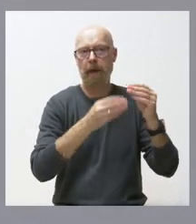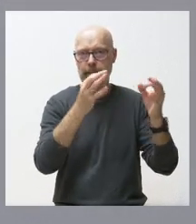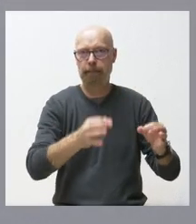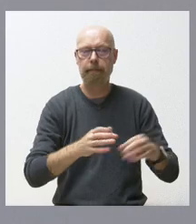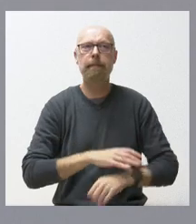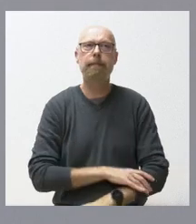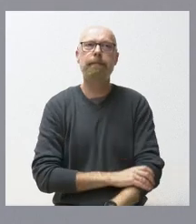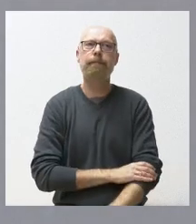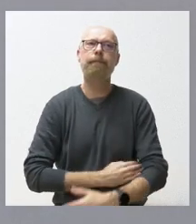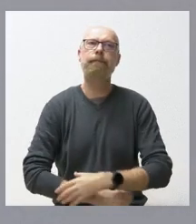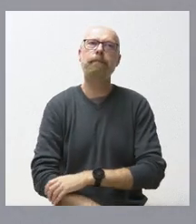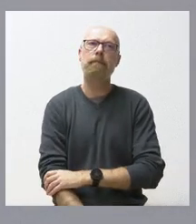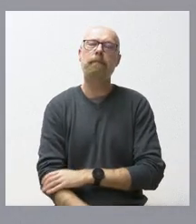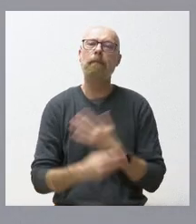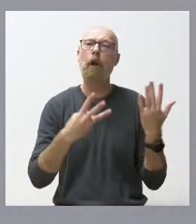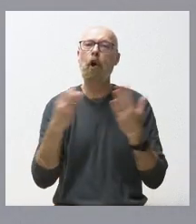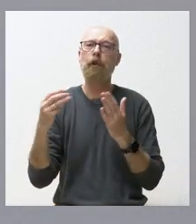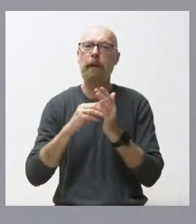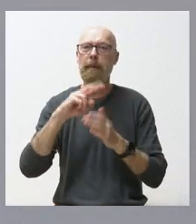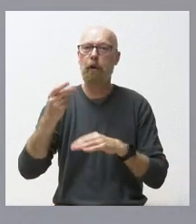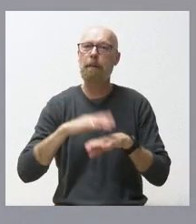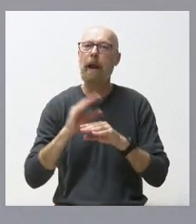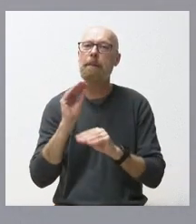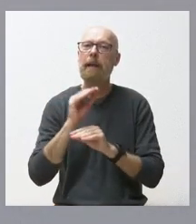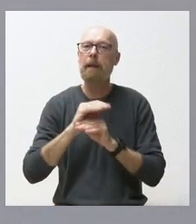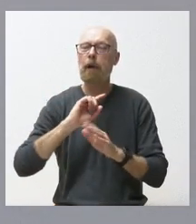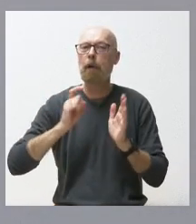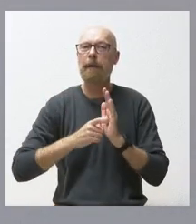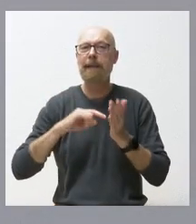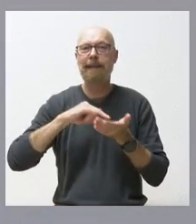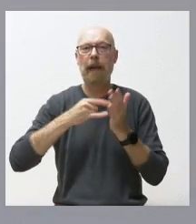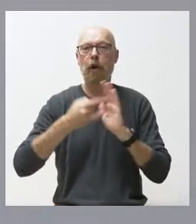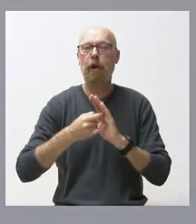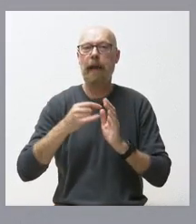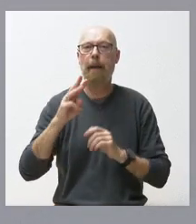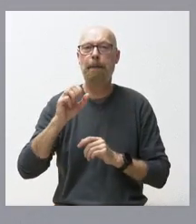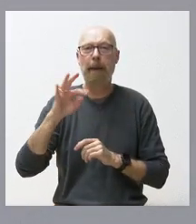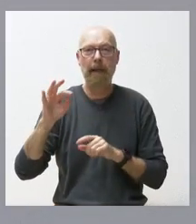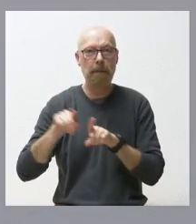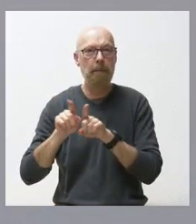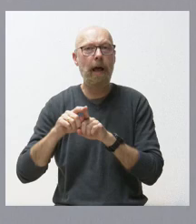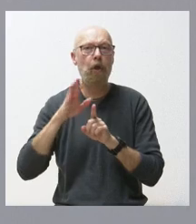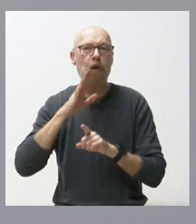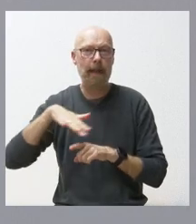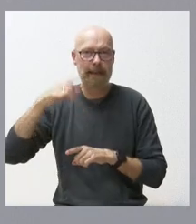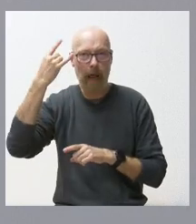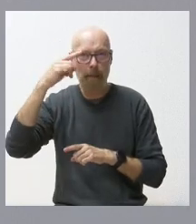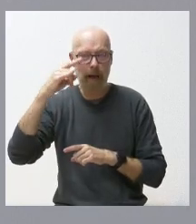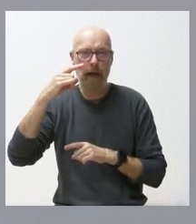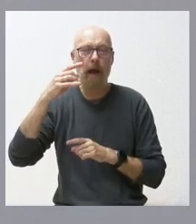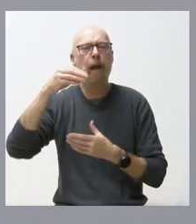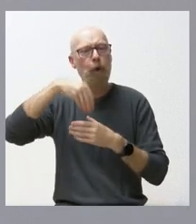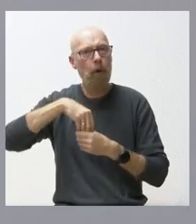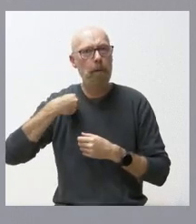800.000 euros para el mantenimiento integral de la tecnología PET en Salamanca. Incluye todo el sistema